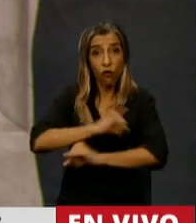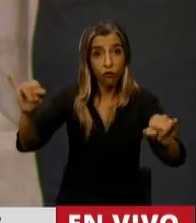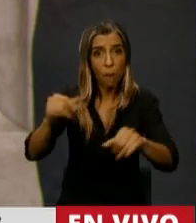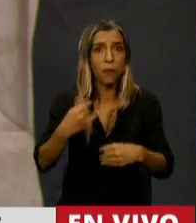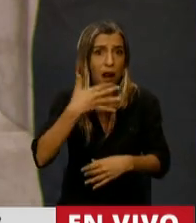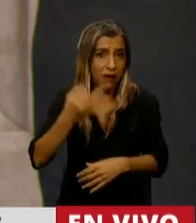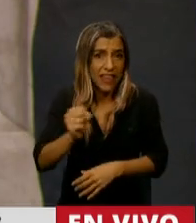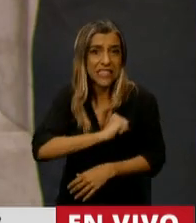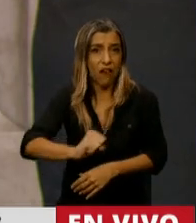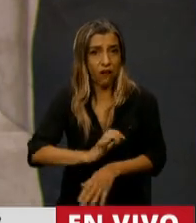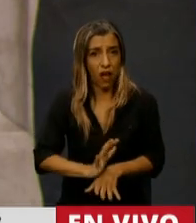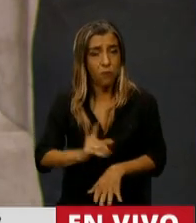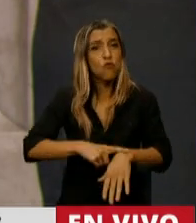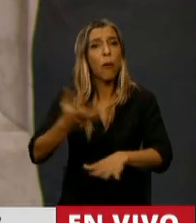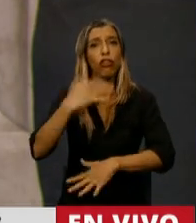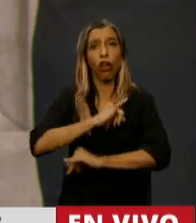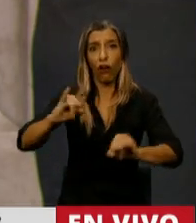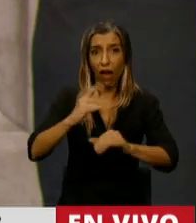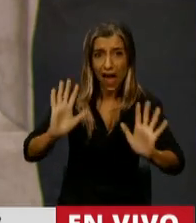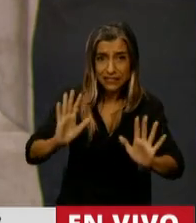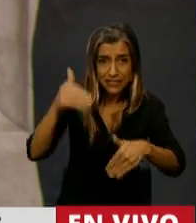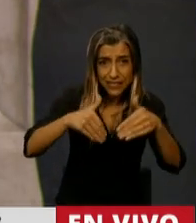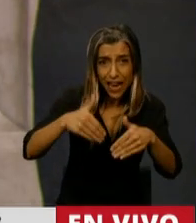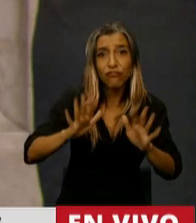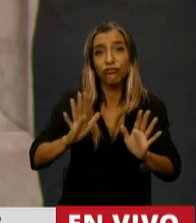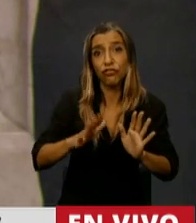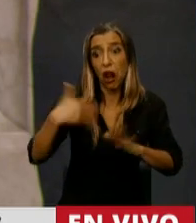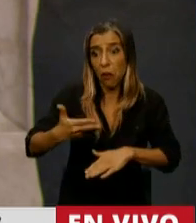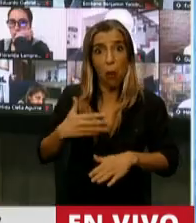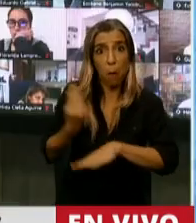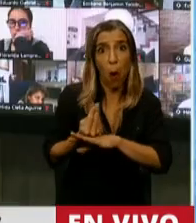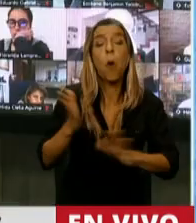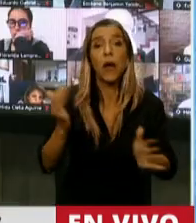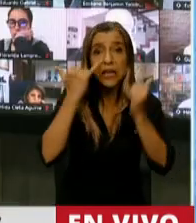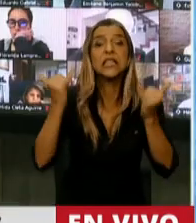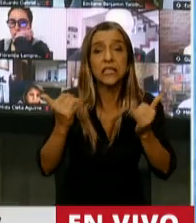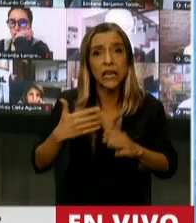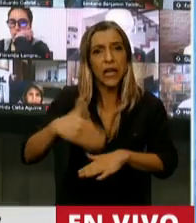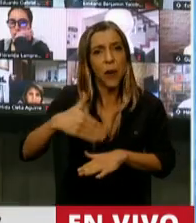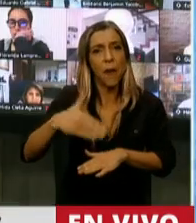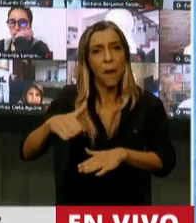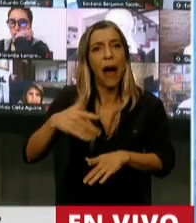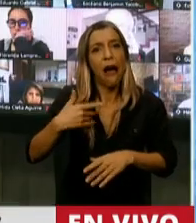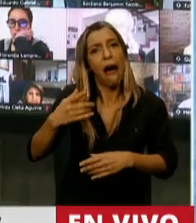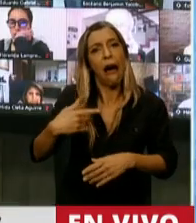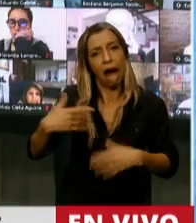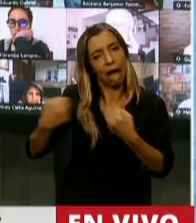porque están votando, en pocos minutos van a votar el presupuesto de ajuste al servicio del Fondo Monetario Internacional.